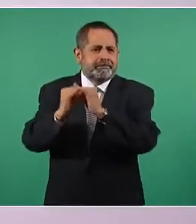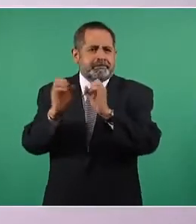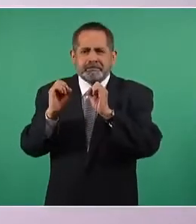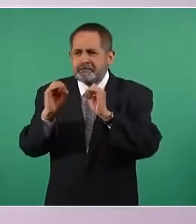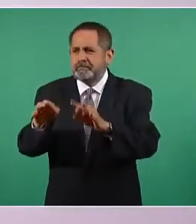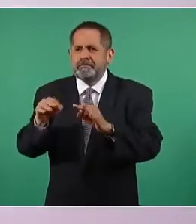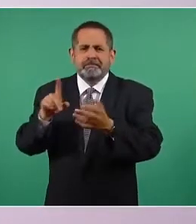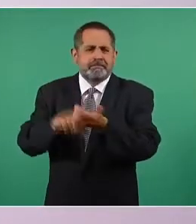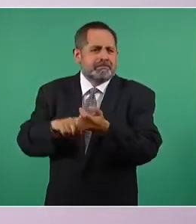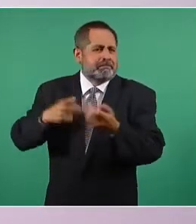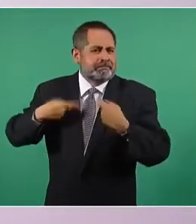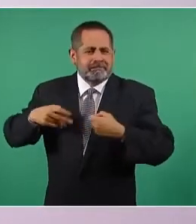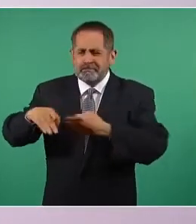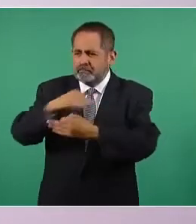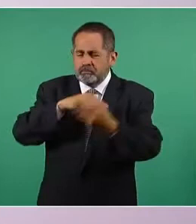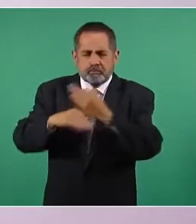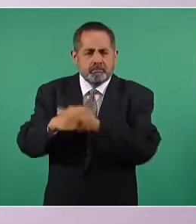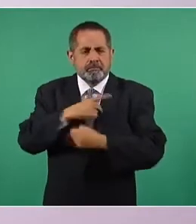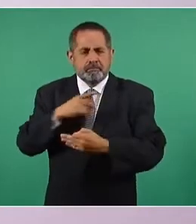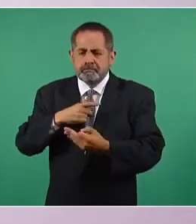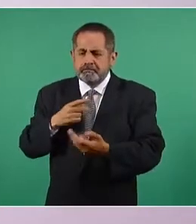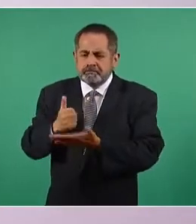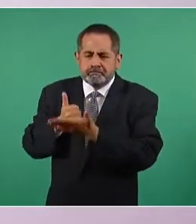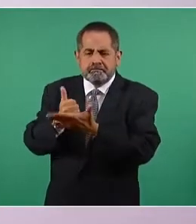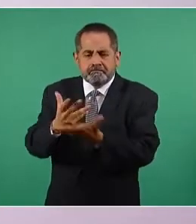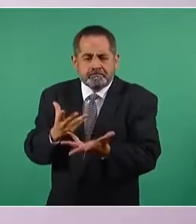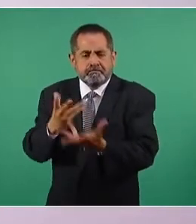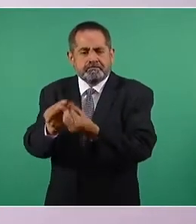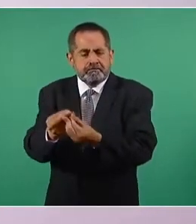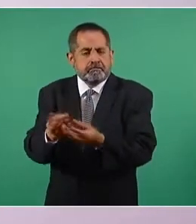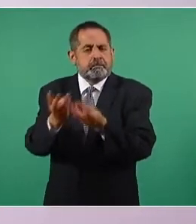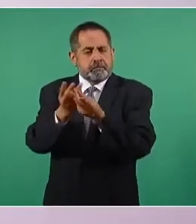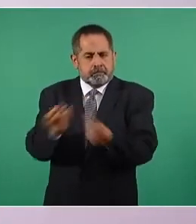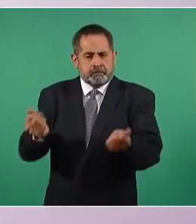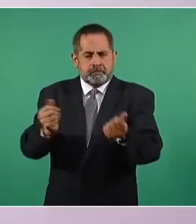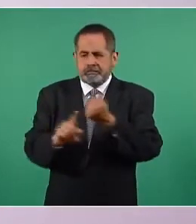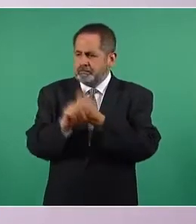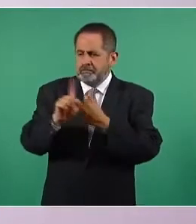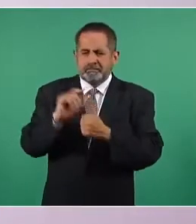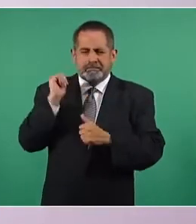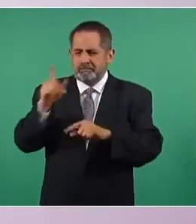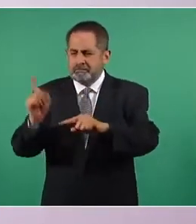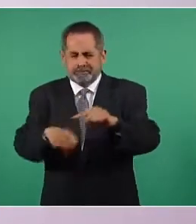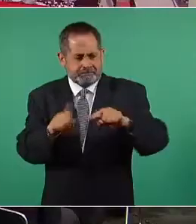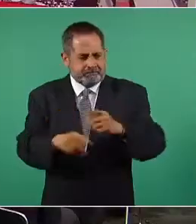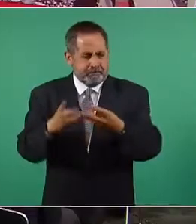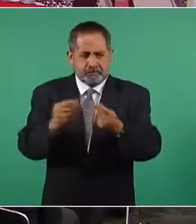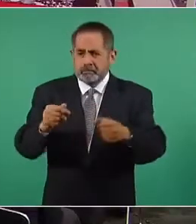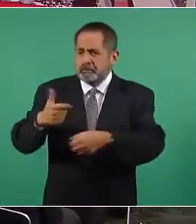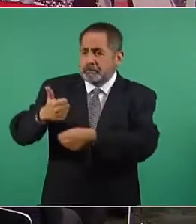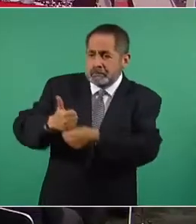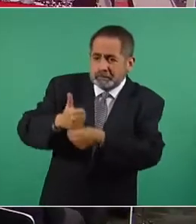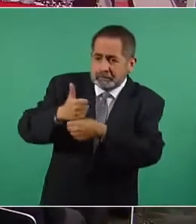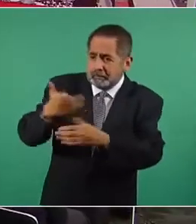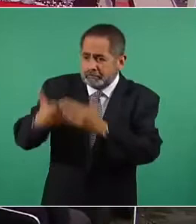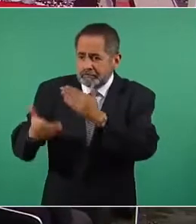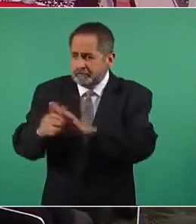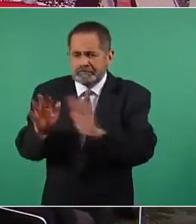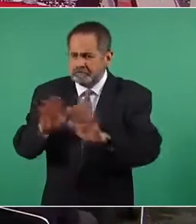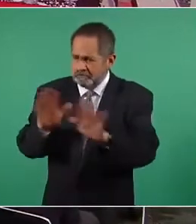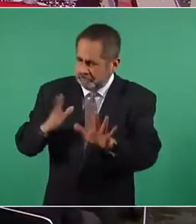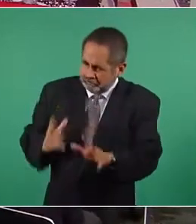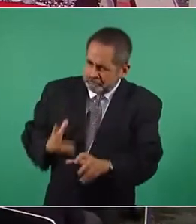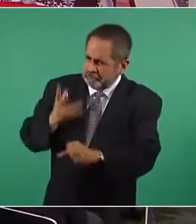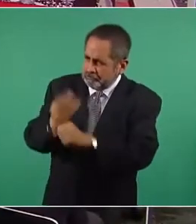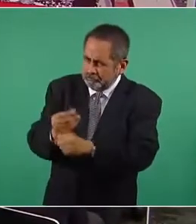sociedades e individuos a fin de superar o aliviar el sufrimiento, la carencia y la